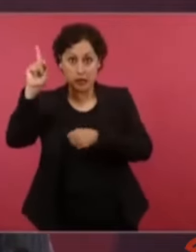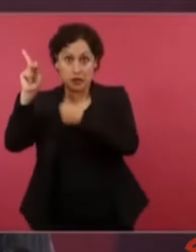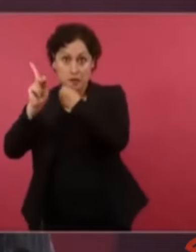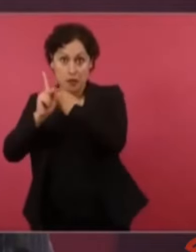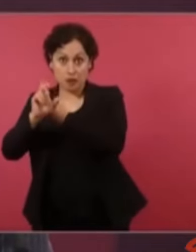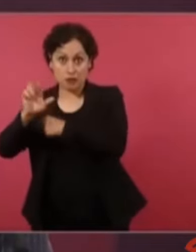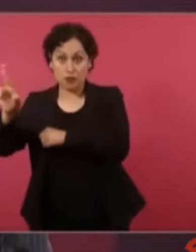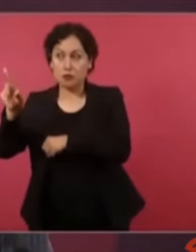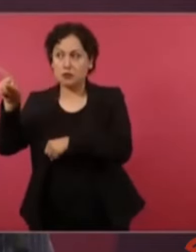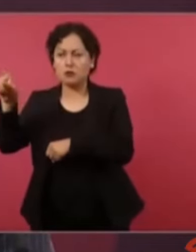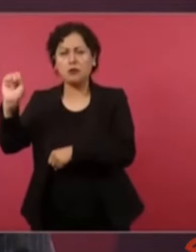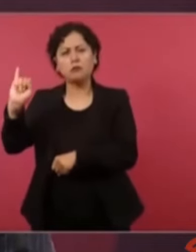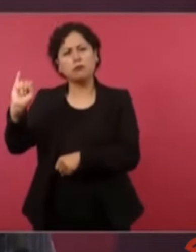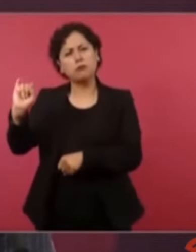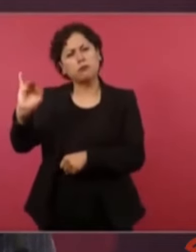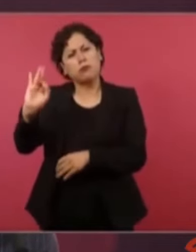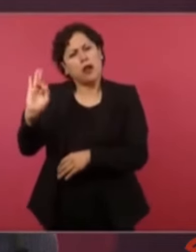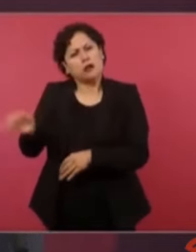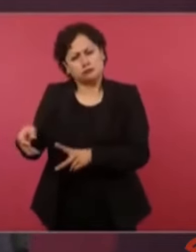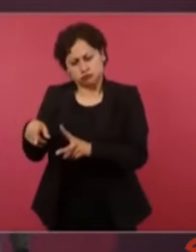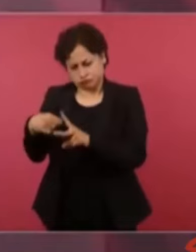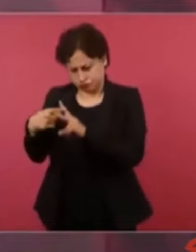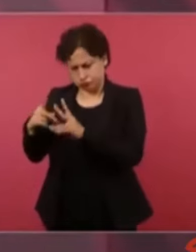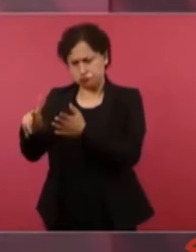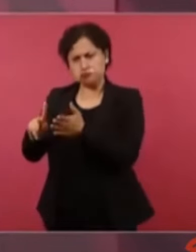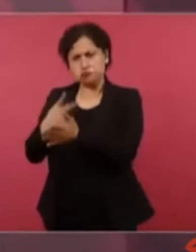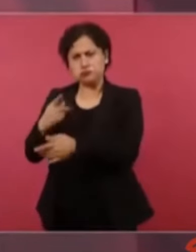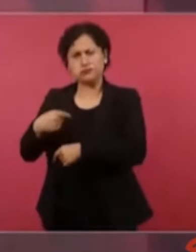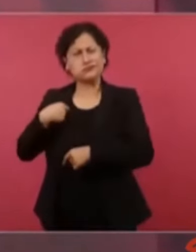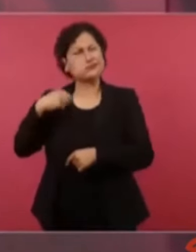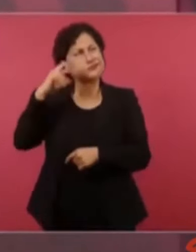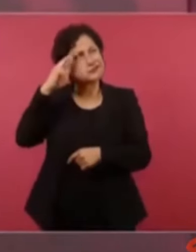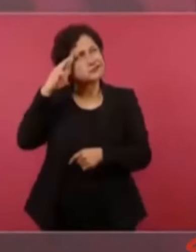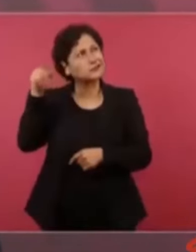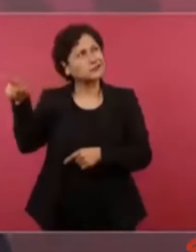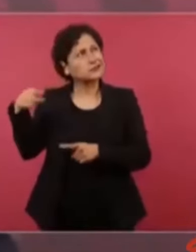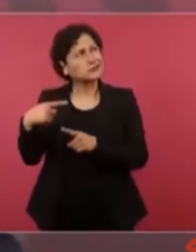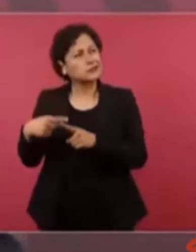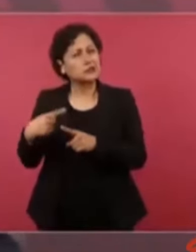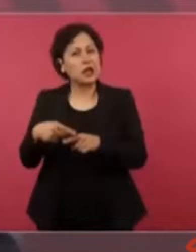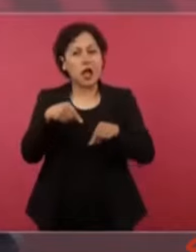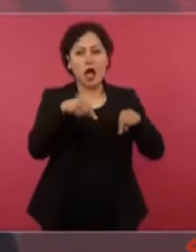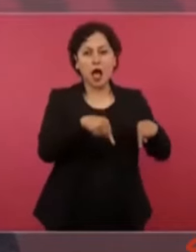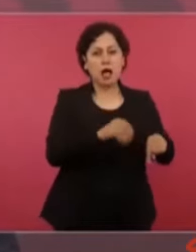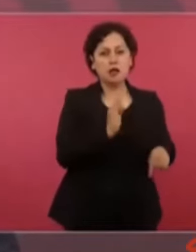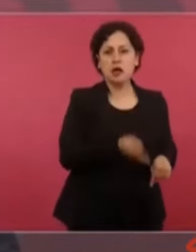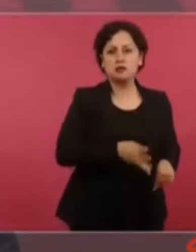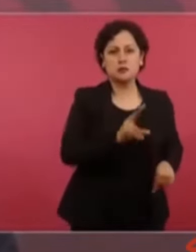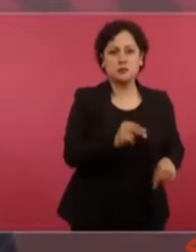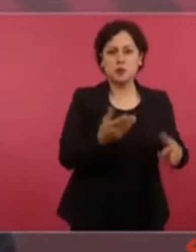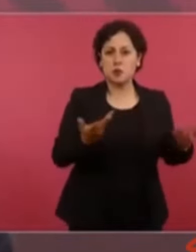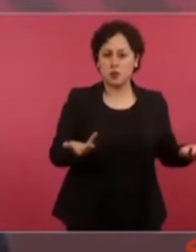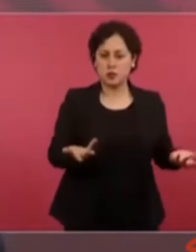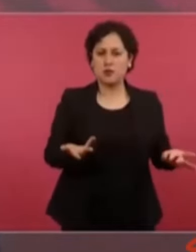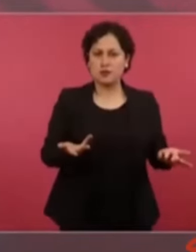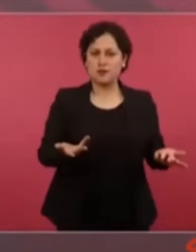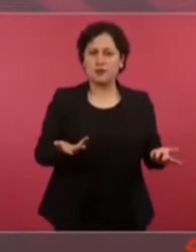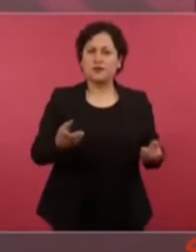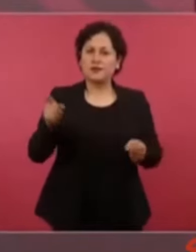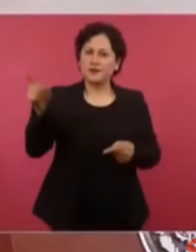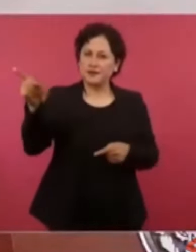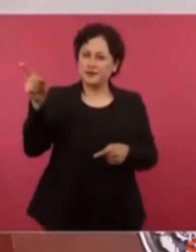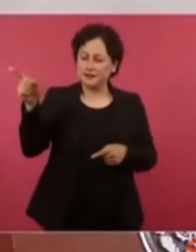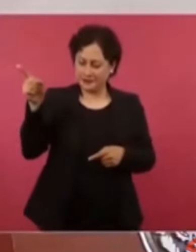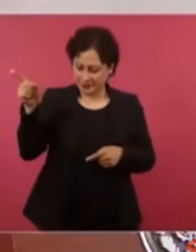ahorita me voy a acordar de él, que fue incluso después de una organización